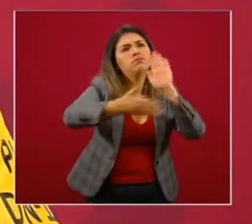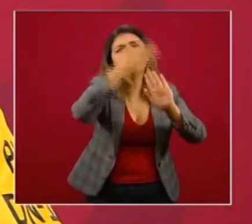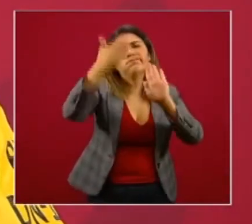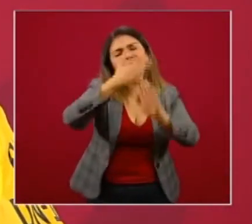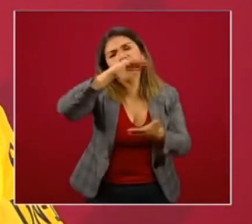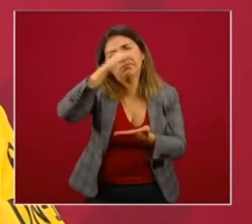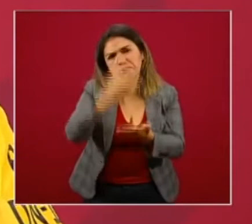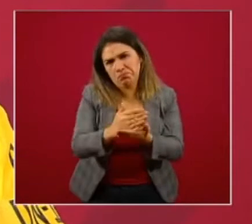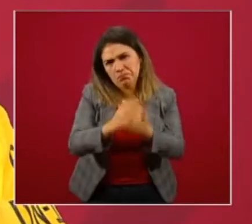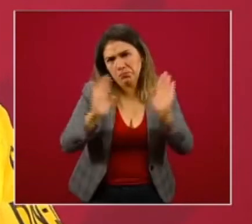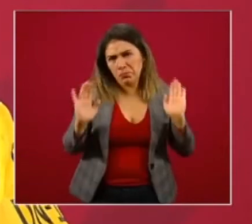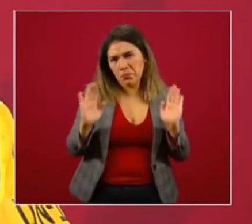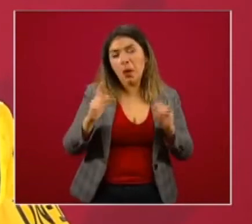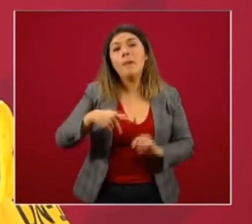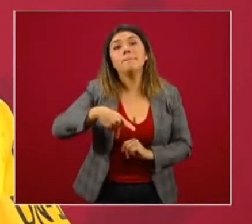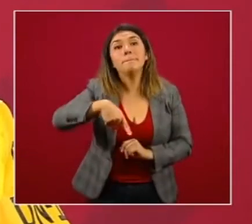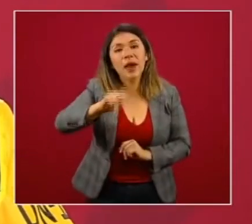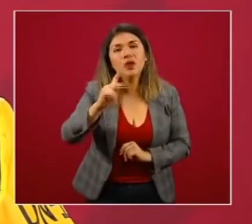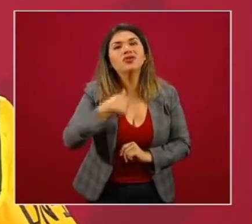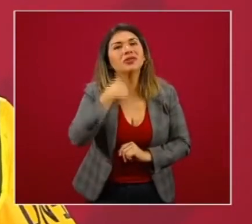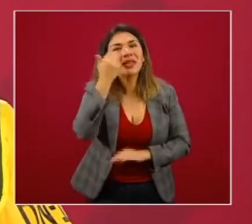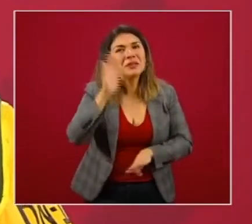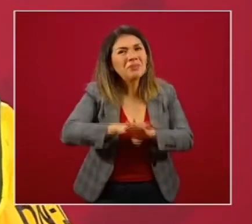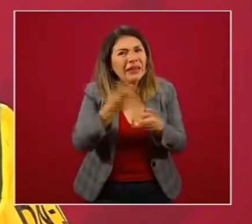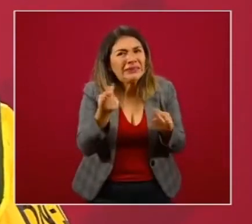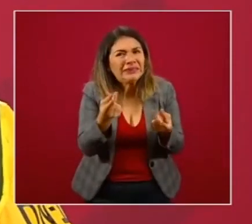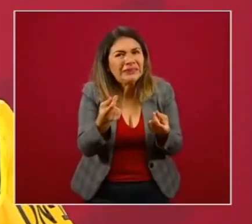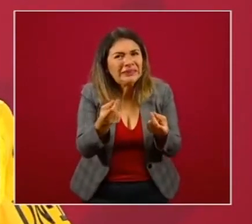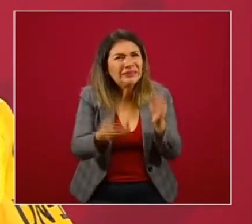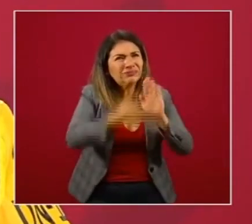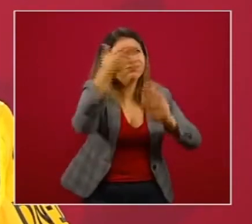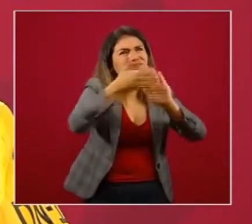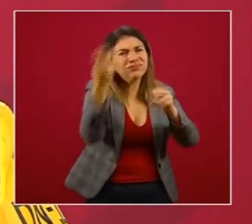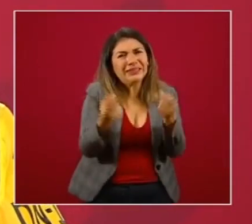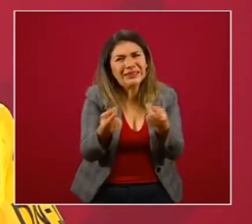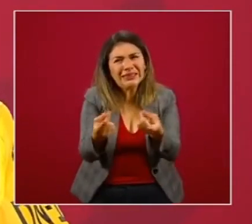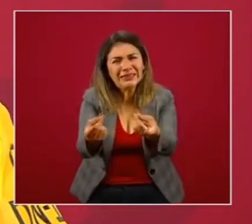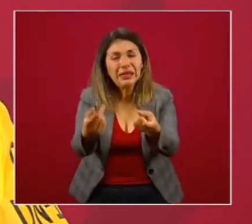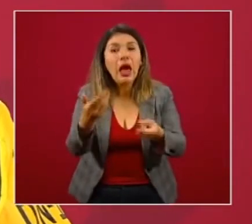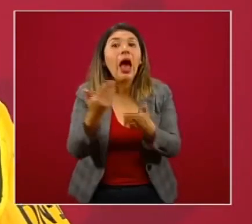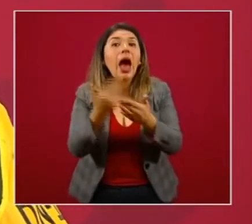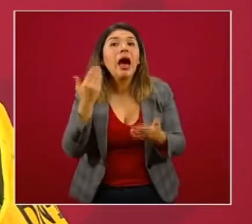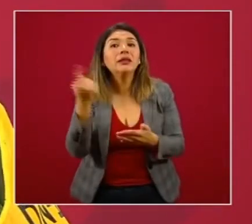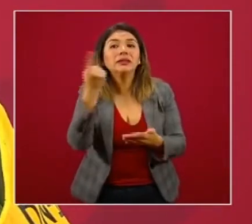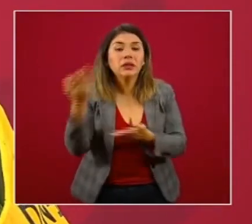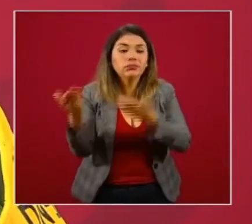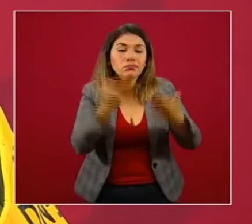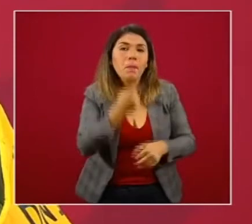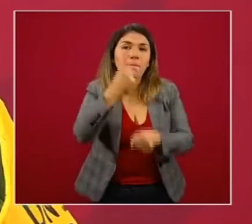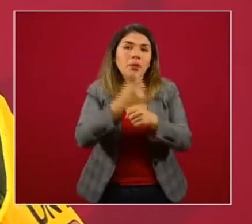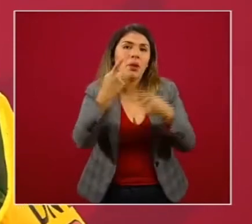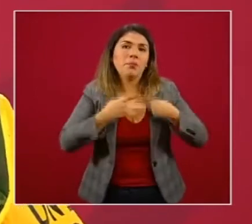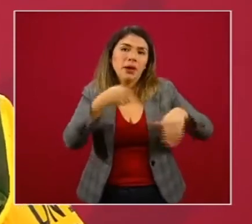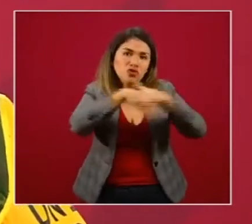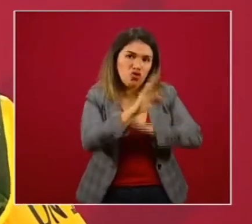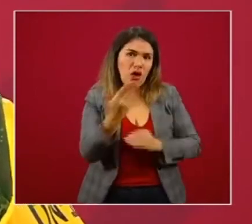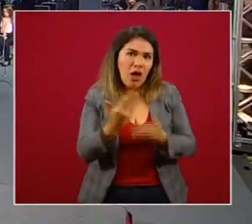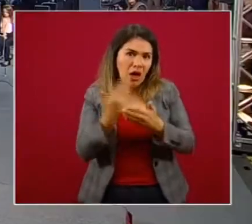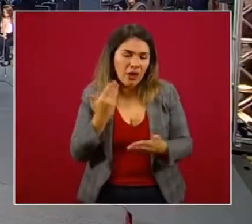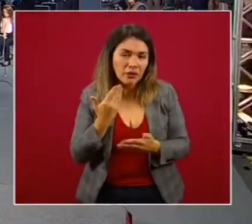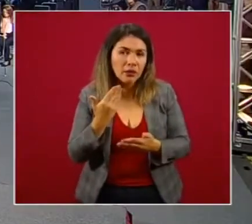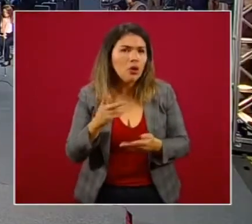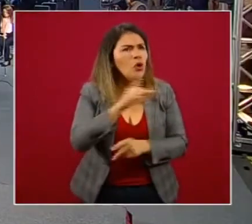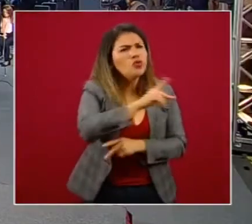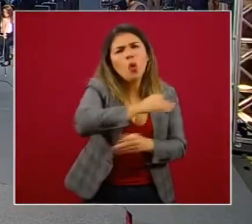situación cambió de parecer y el mismo gobernador llamó a contener las actividades al pasar la entidad de un semáforo verde a color amarillo. Todas